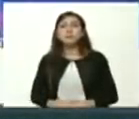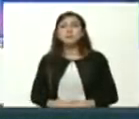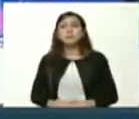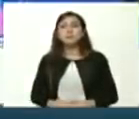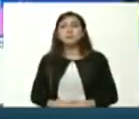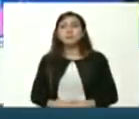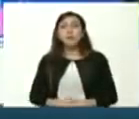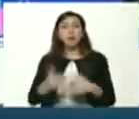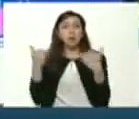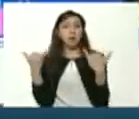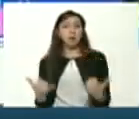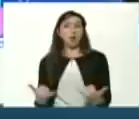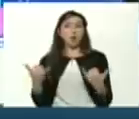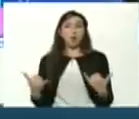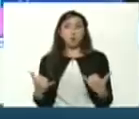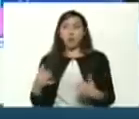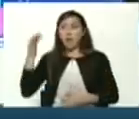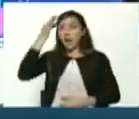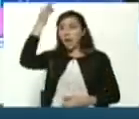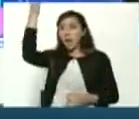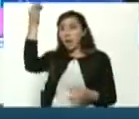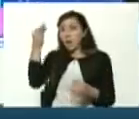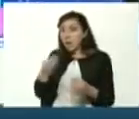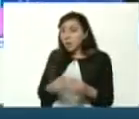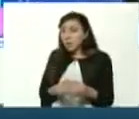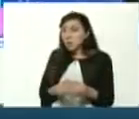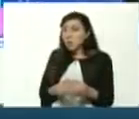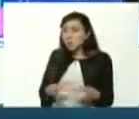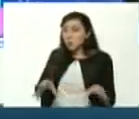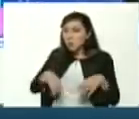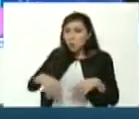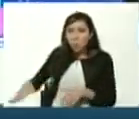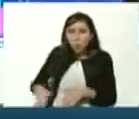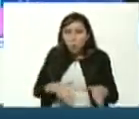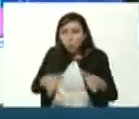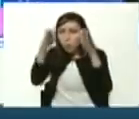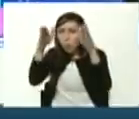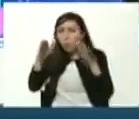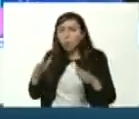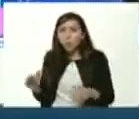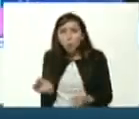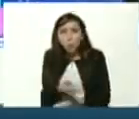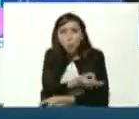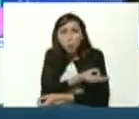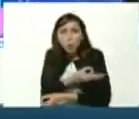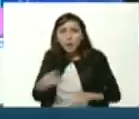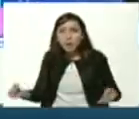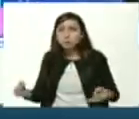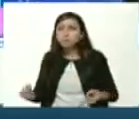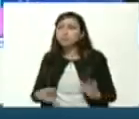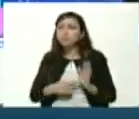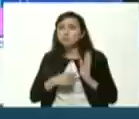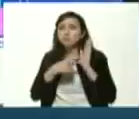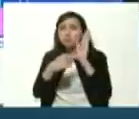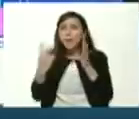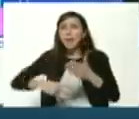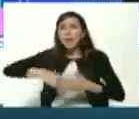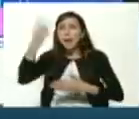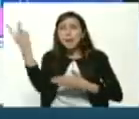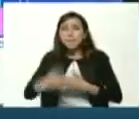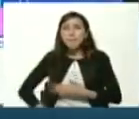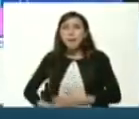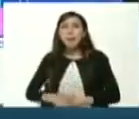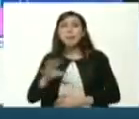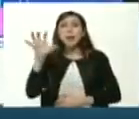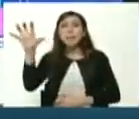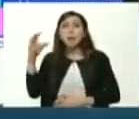ahora creo que pareciera tomar el rumbo correcto que indica el plan de la patria 2025